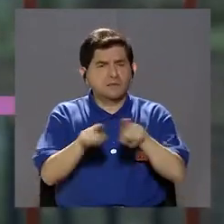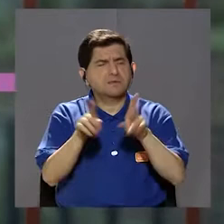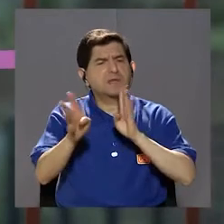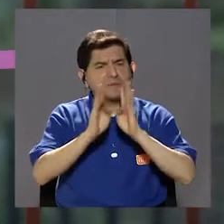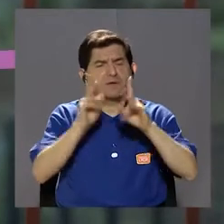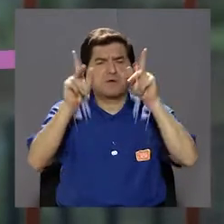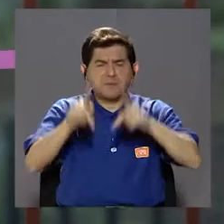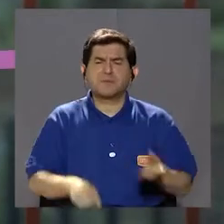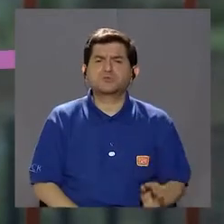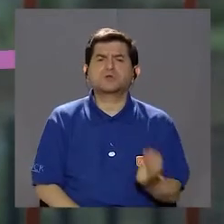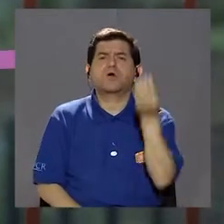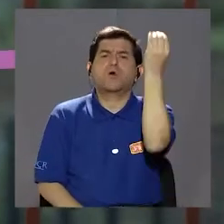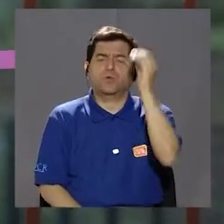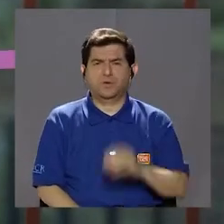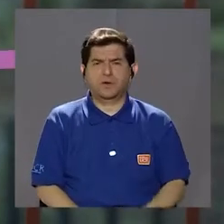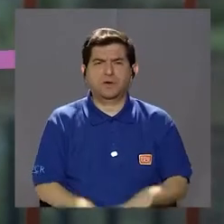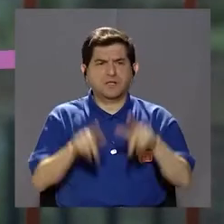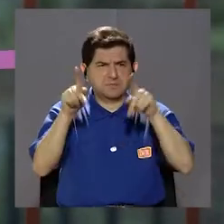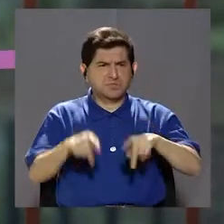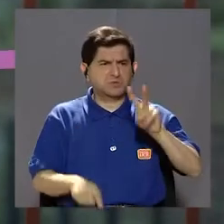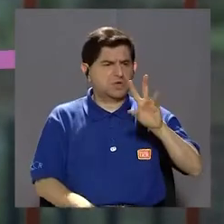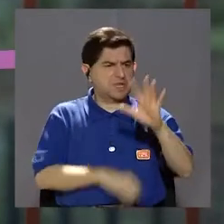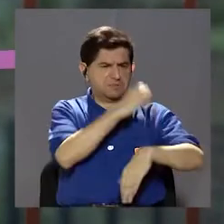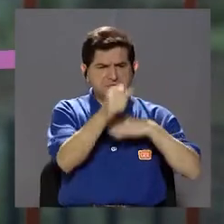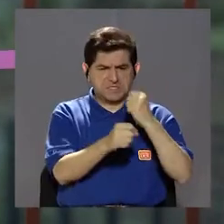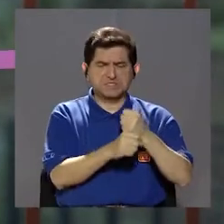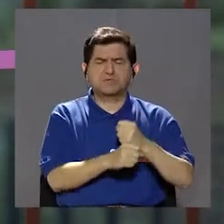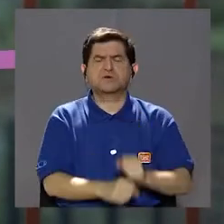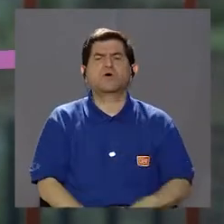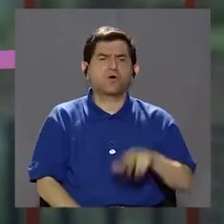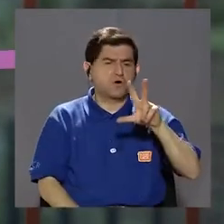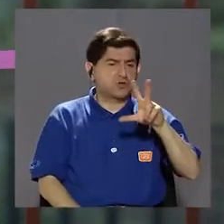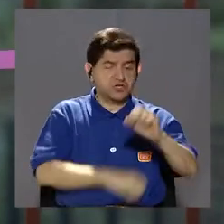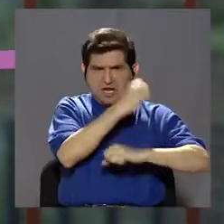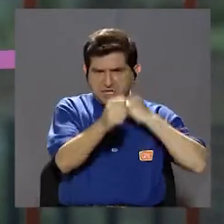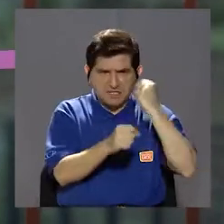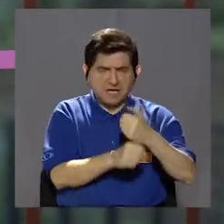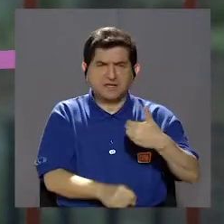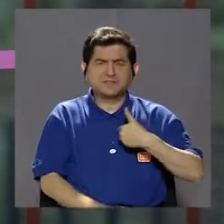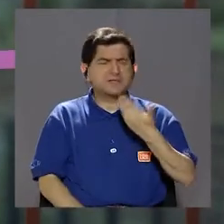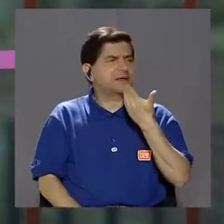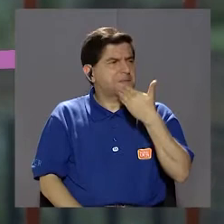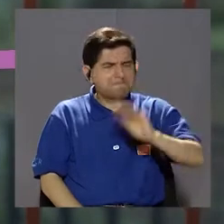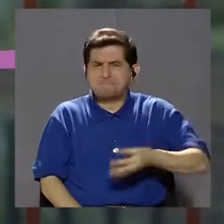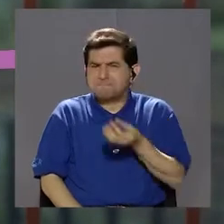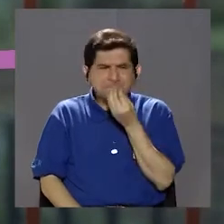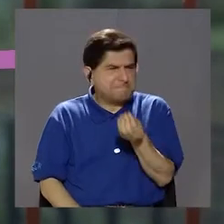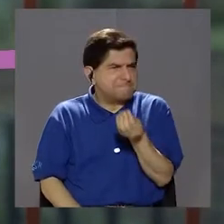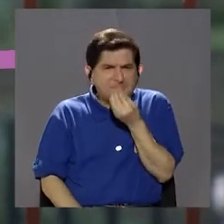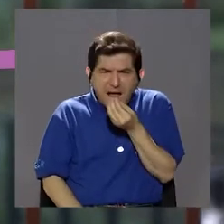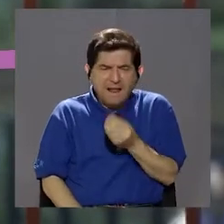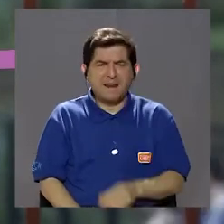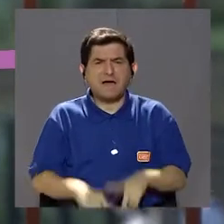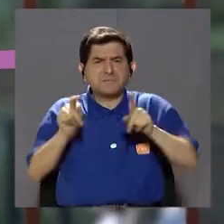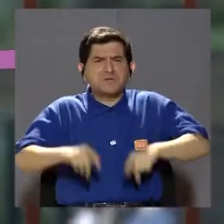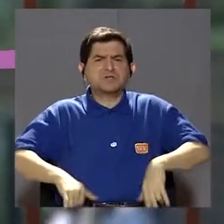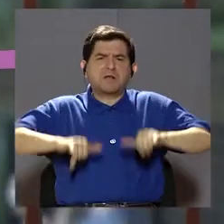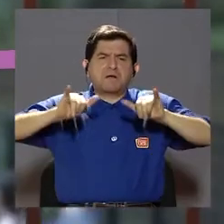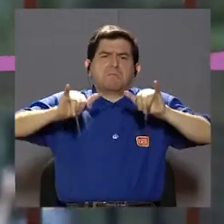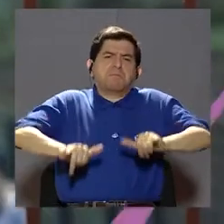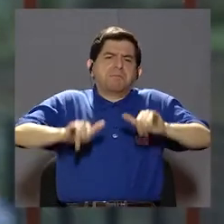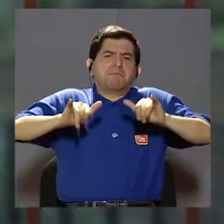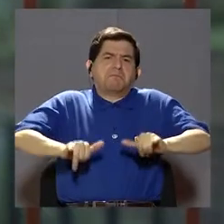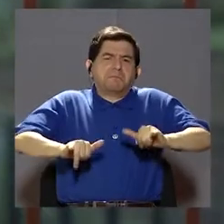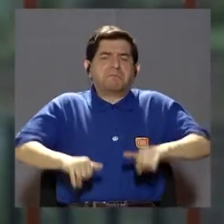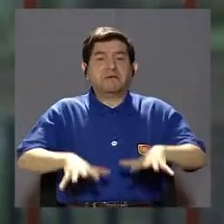incluso podemos ya hablar de gente joven, de gente de 25 años, 30 años, que tienen una mala alimentación, son